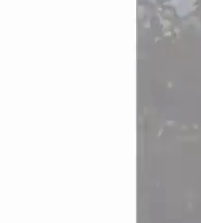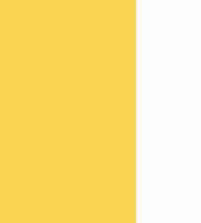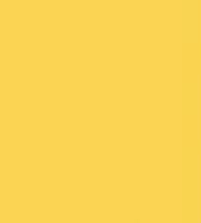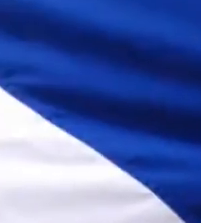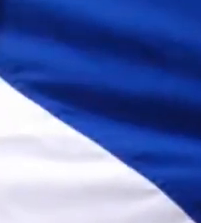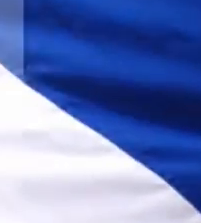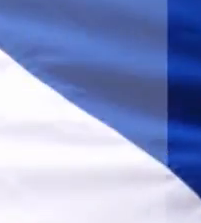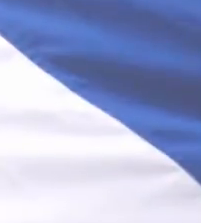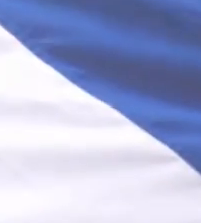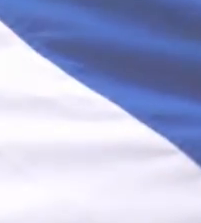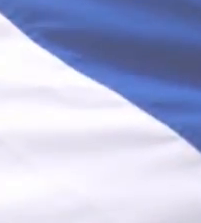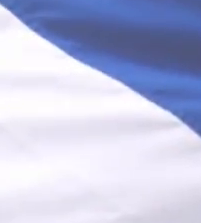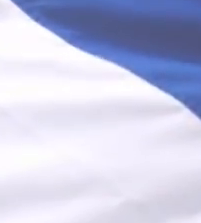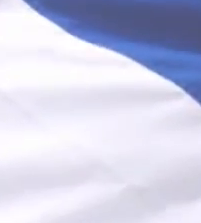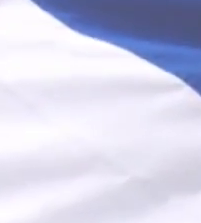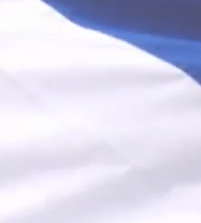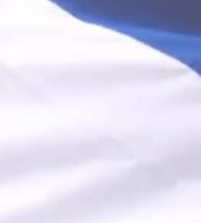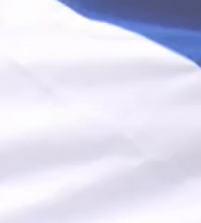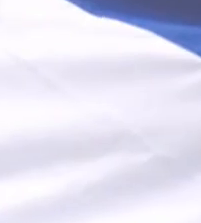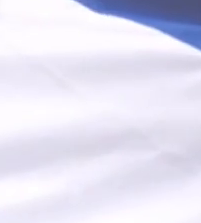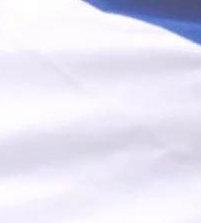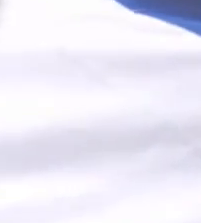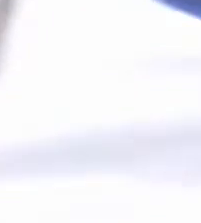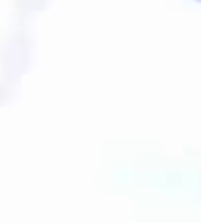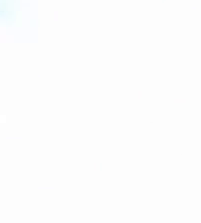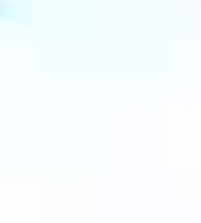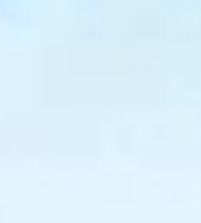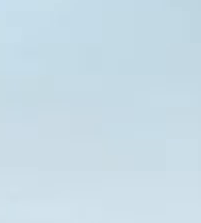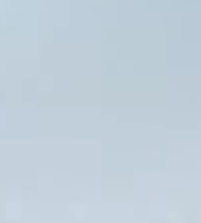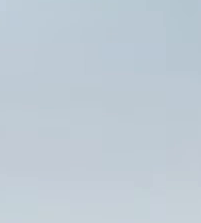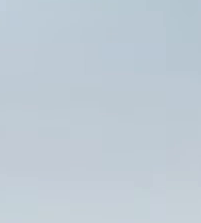Porque amar nuestra patria es conocerla.